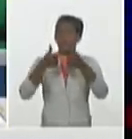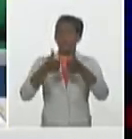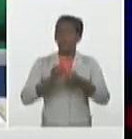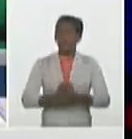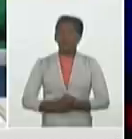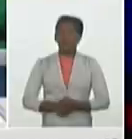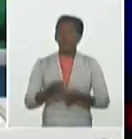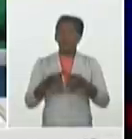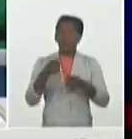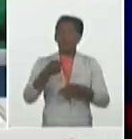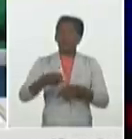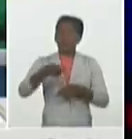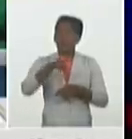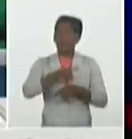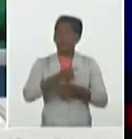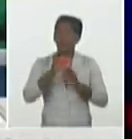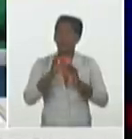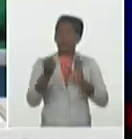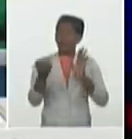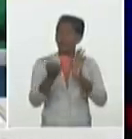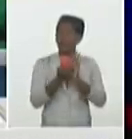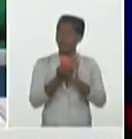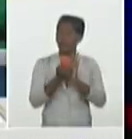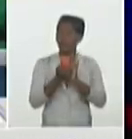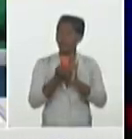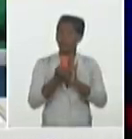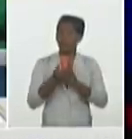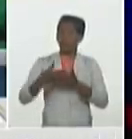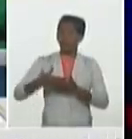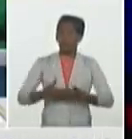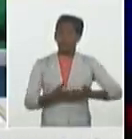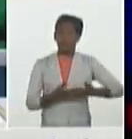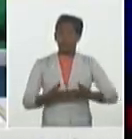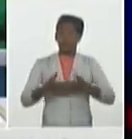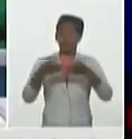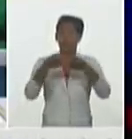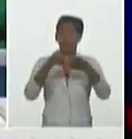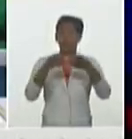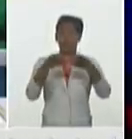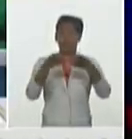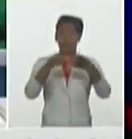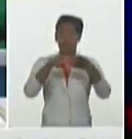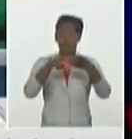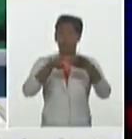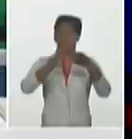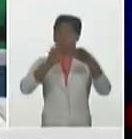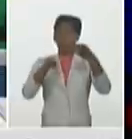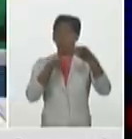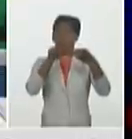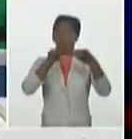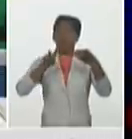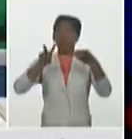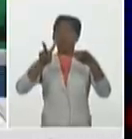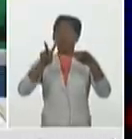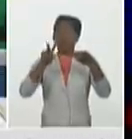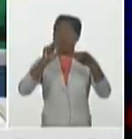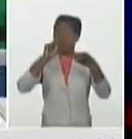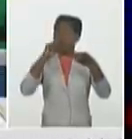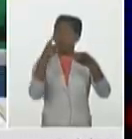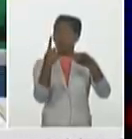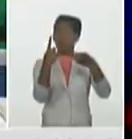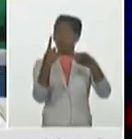ayer en edades pediátricas 12 menores de un año de La Habana 6 de Pinar de Río 2